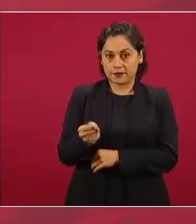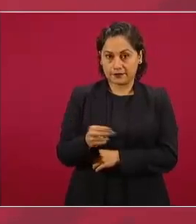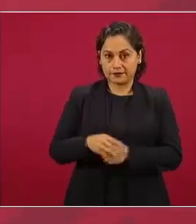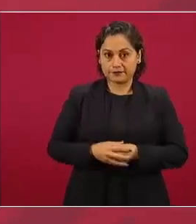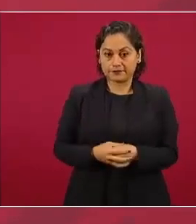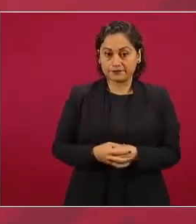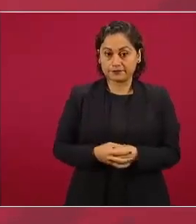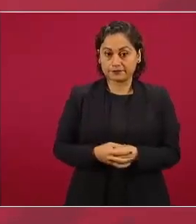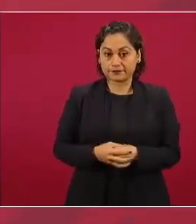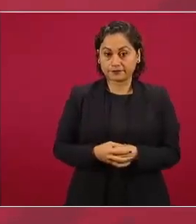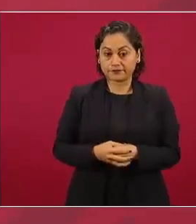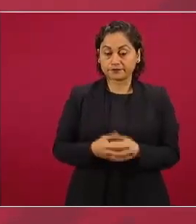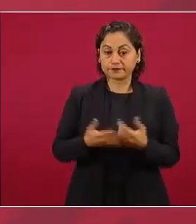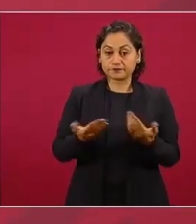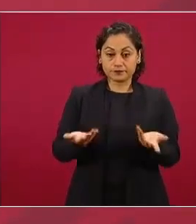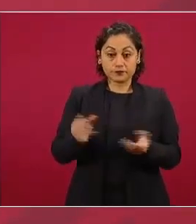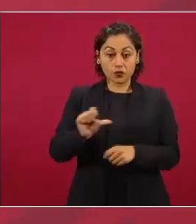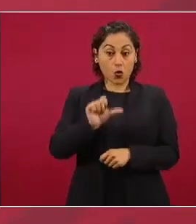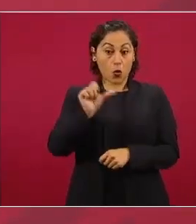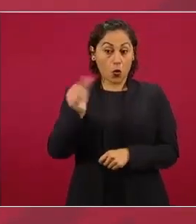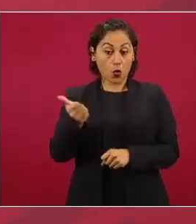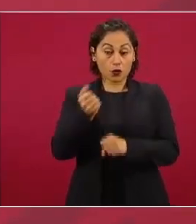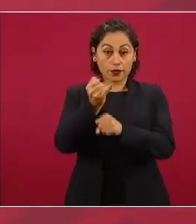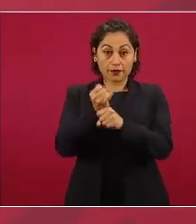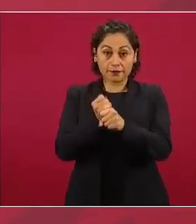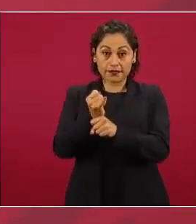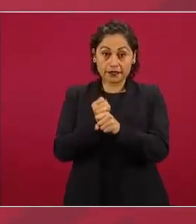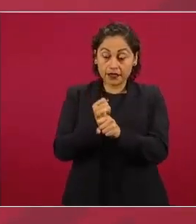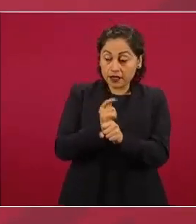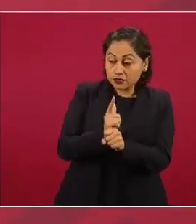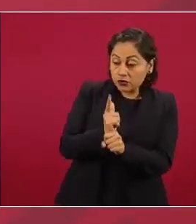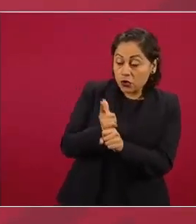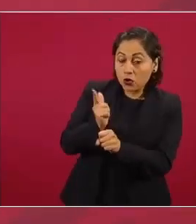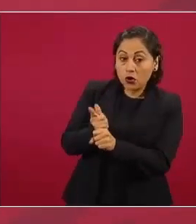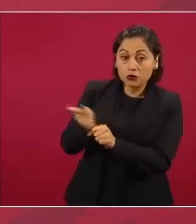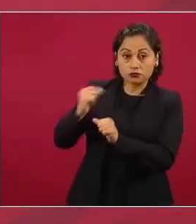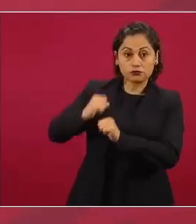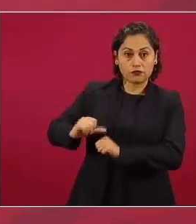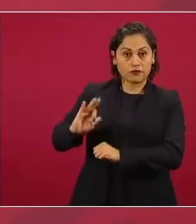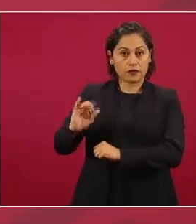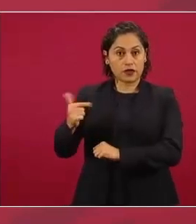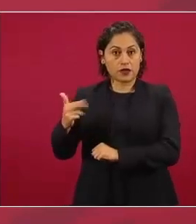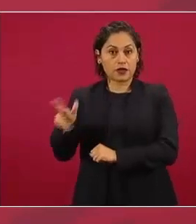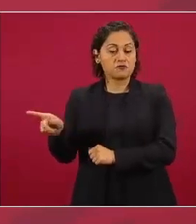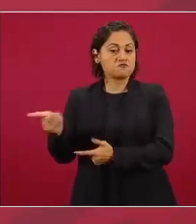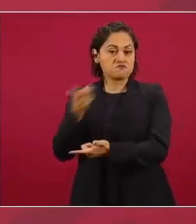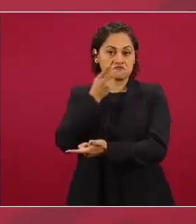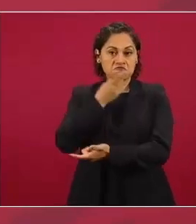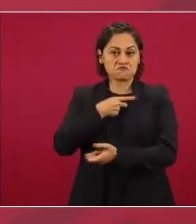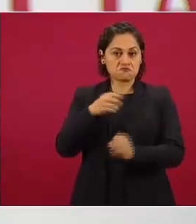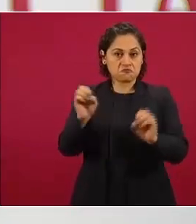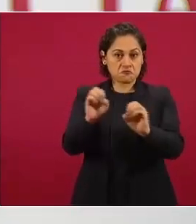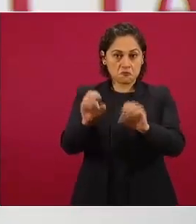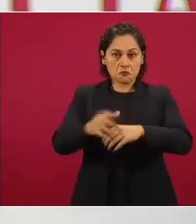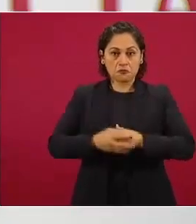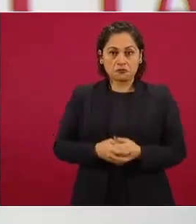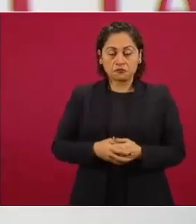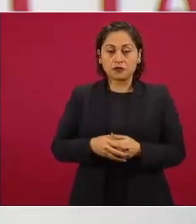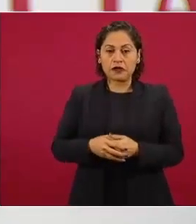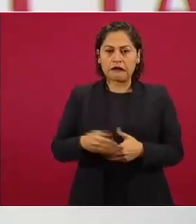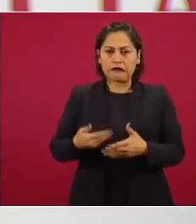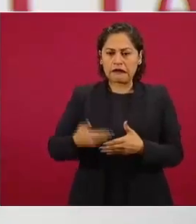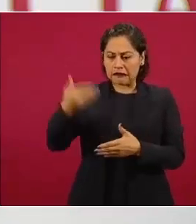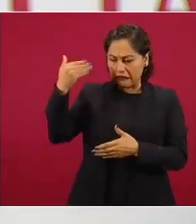y no hay otra investigación hasta donde nos ha informado la Fiscalía General de la República previa o diferente a esa